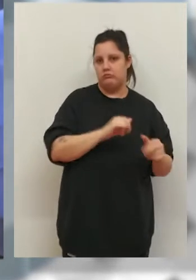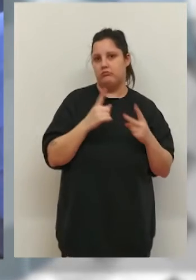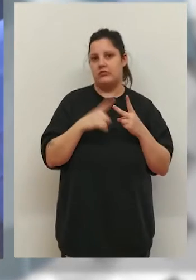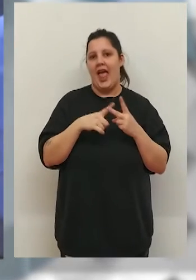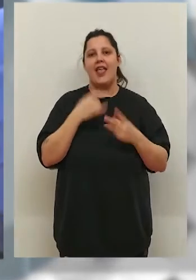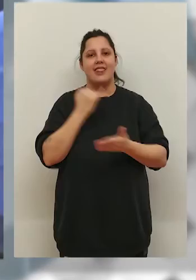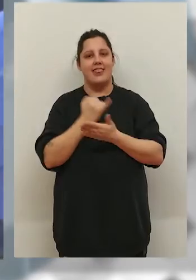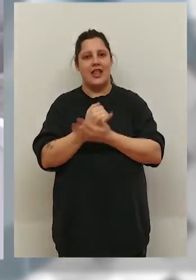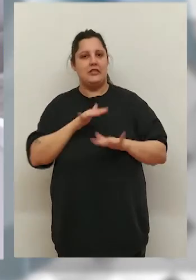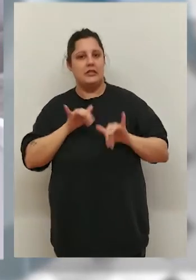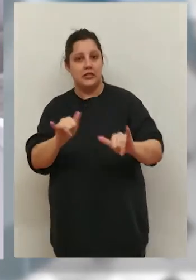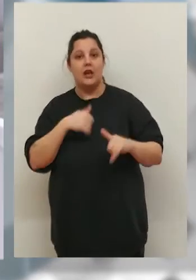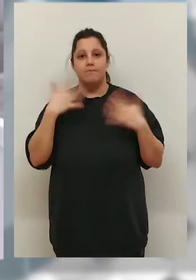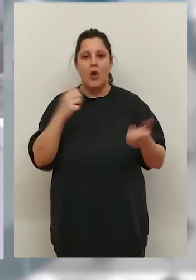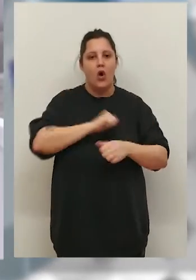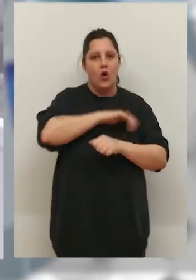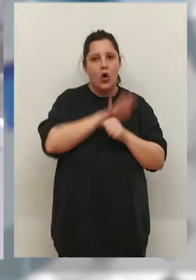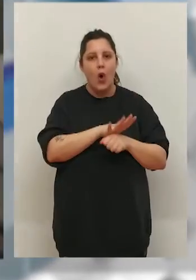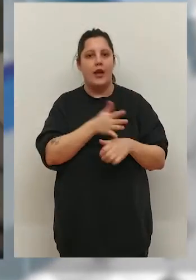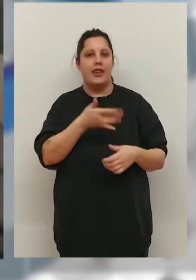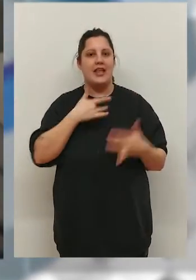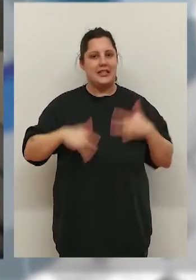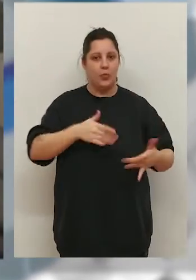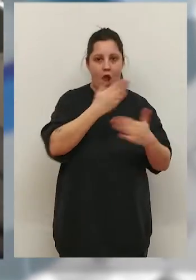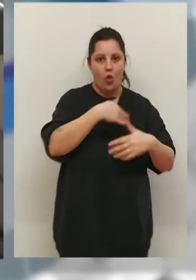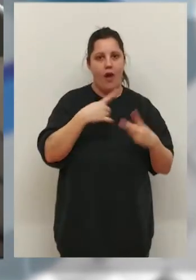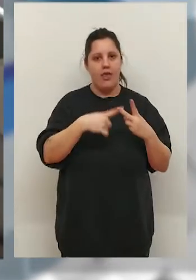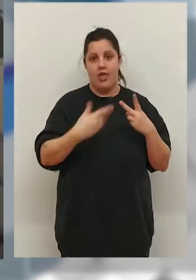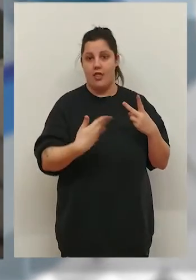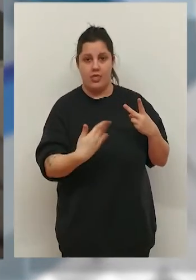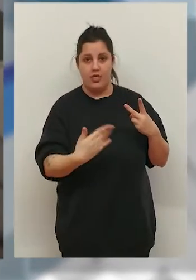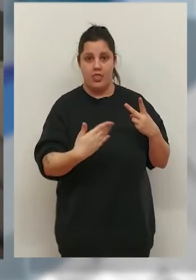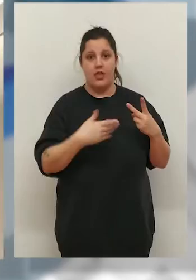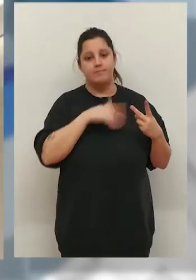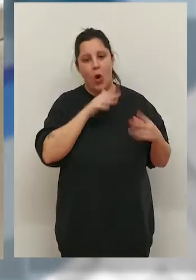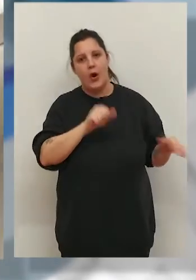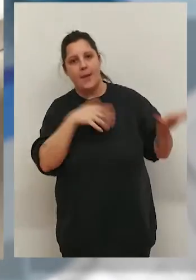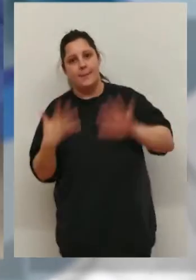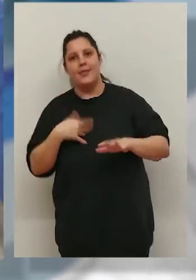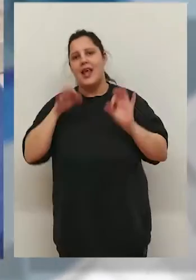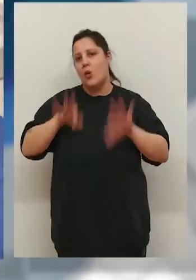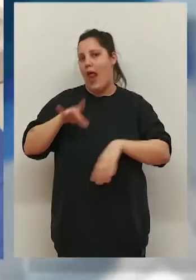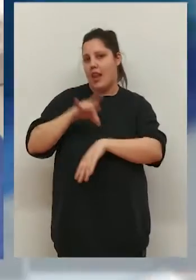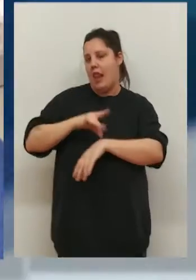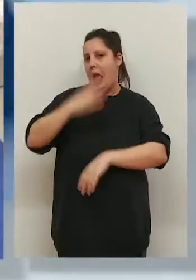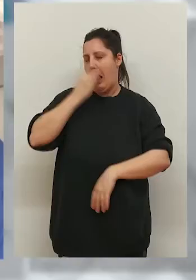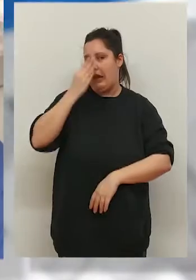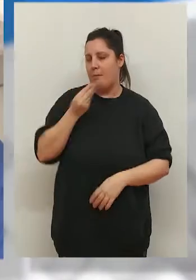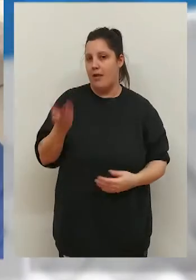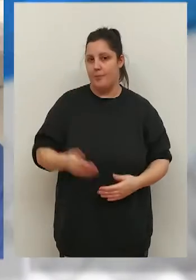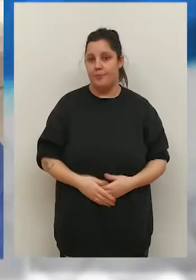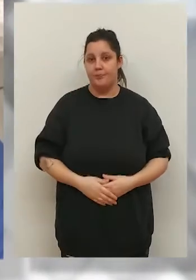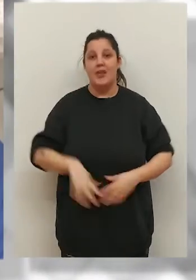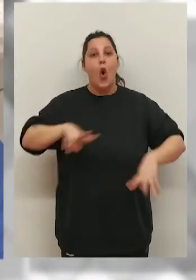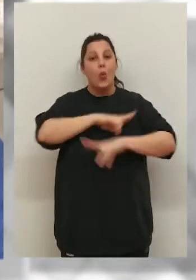cuarentenas ni test. Salud pasa a tratar como una gripe los casos leves y asintomáticos de COVID-19 desde el próximo lunes. Se